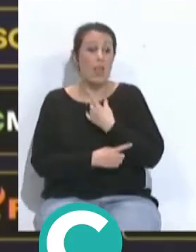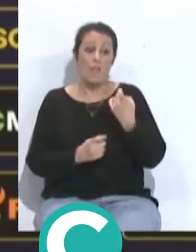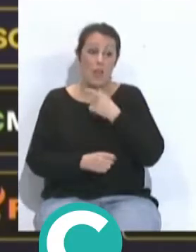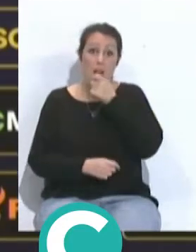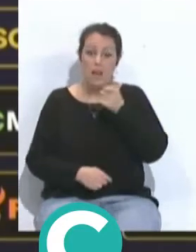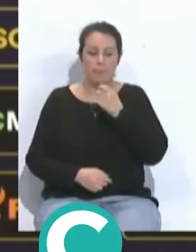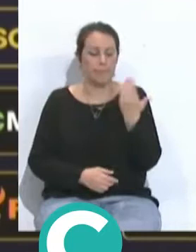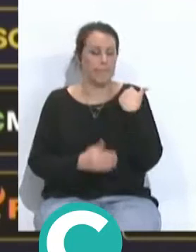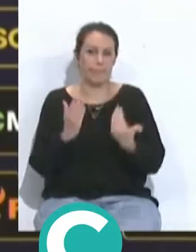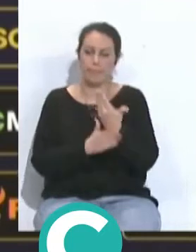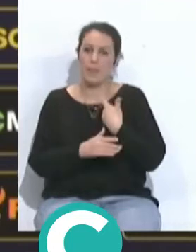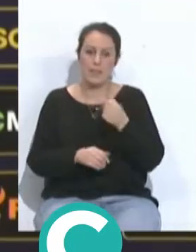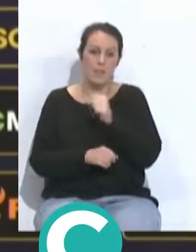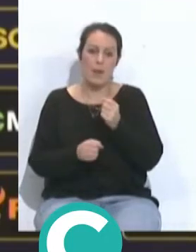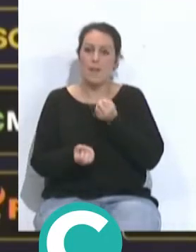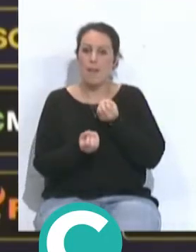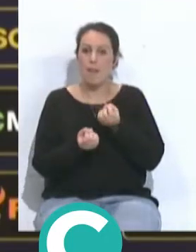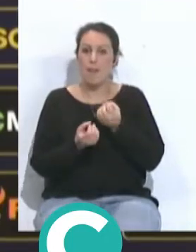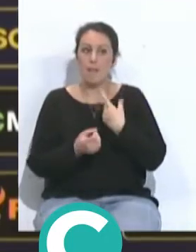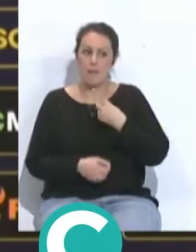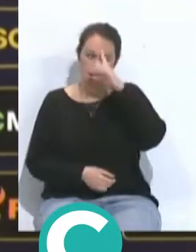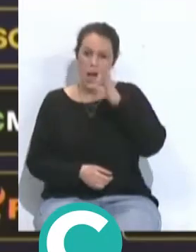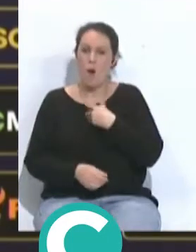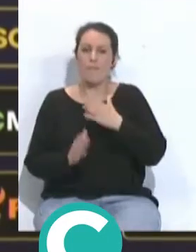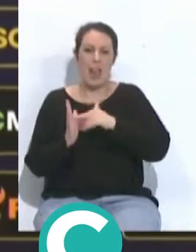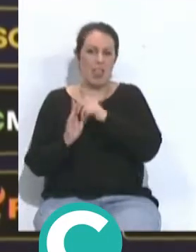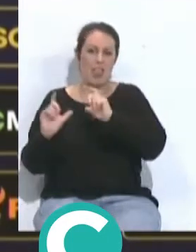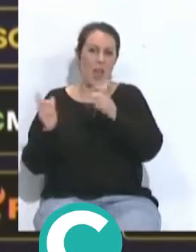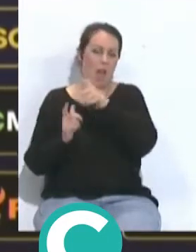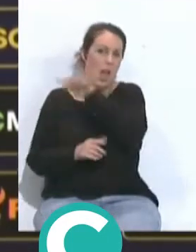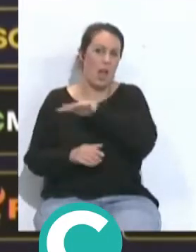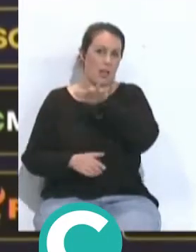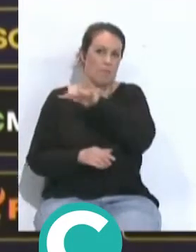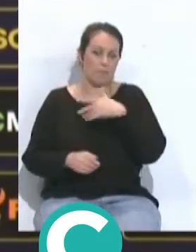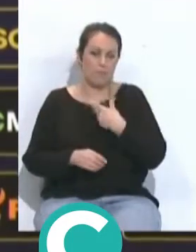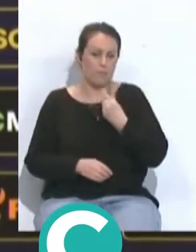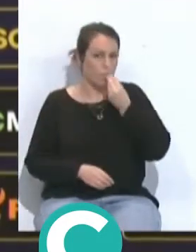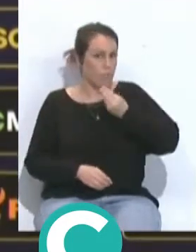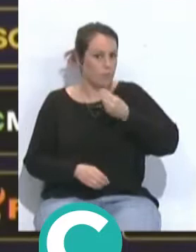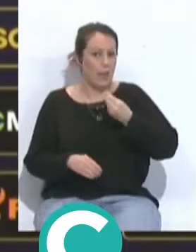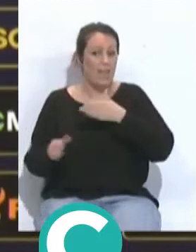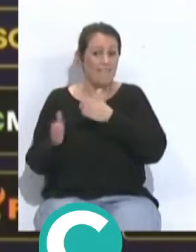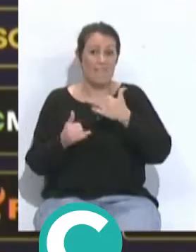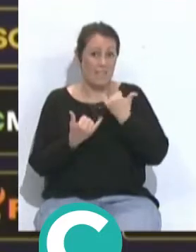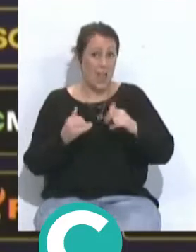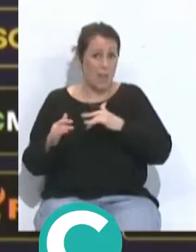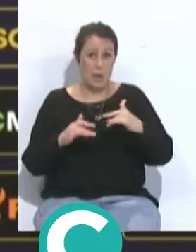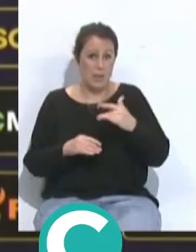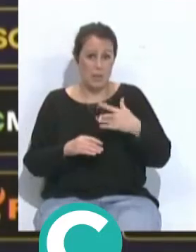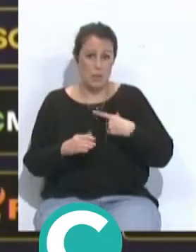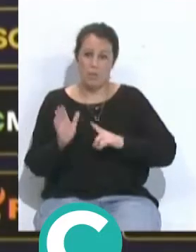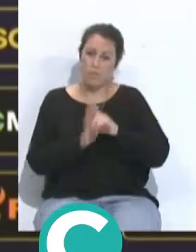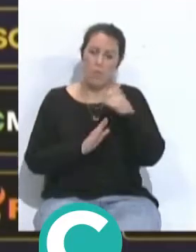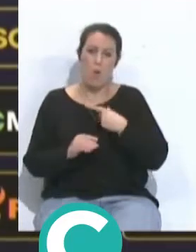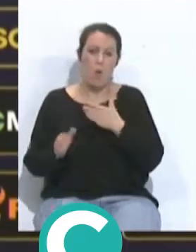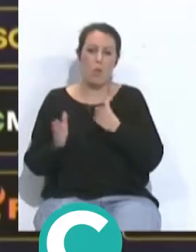el otro día lo comentamos durante la semana no creo que en Valencia el equipo dio un paso adelante a nivel de madurar en los tramos finales del partido hubo dos, transiciones que